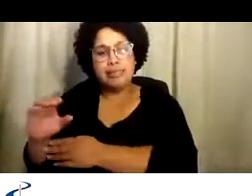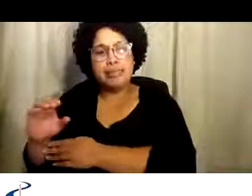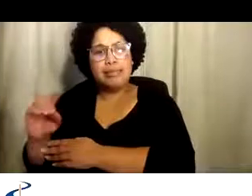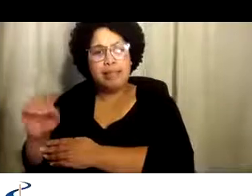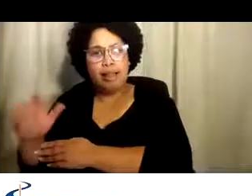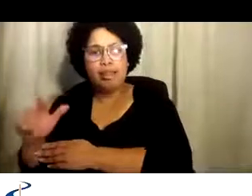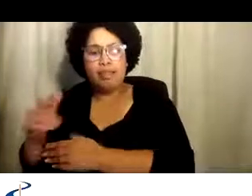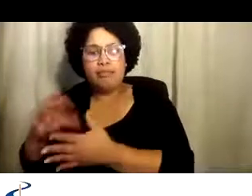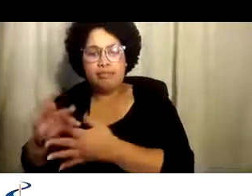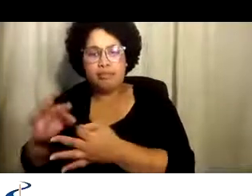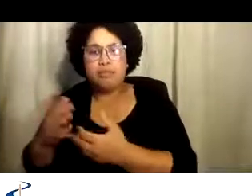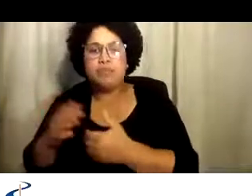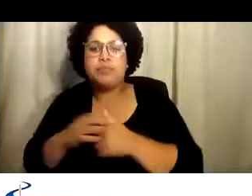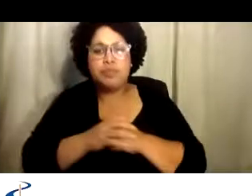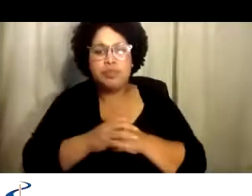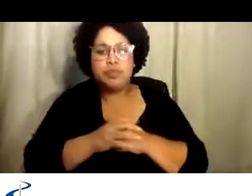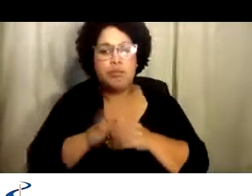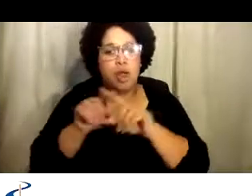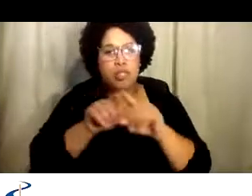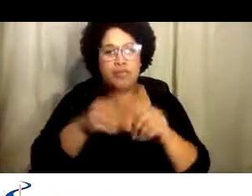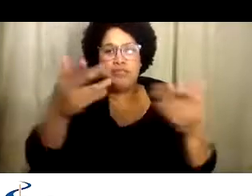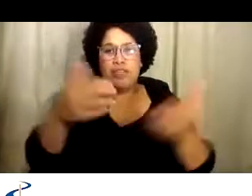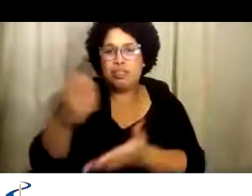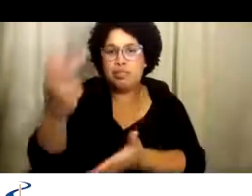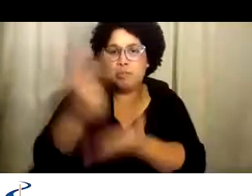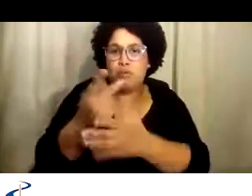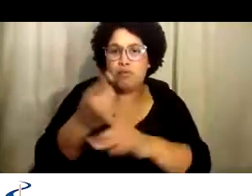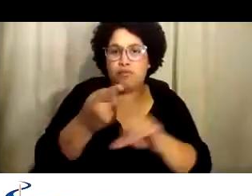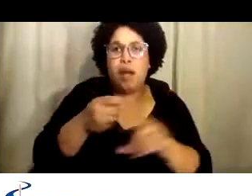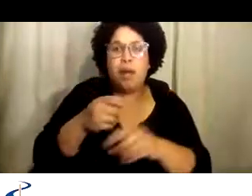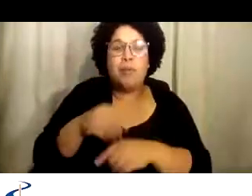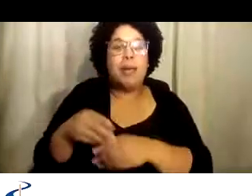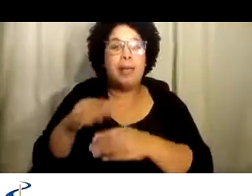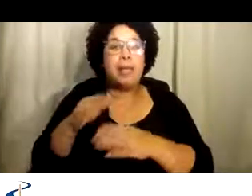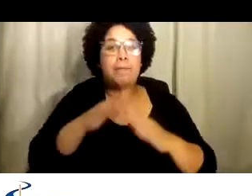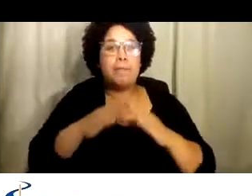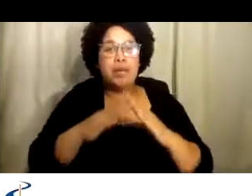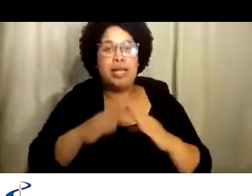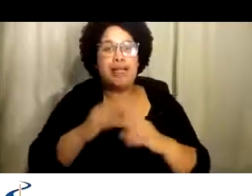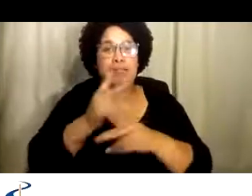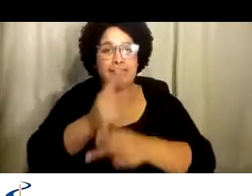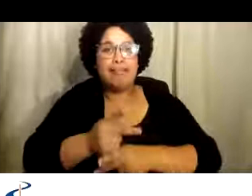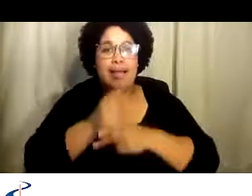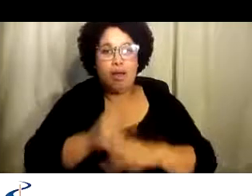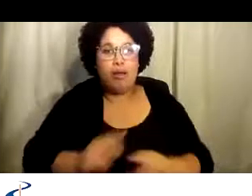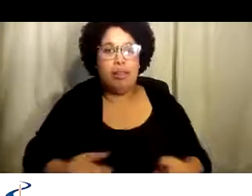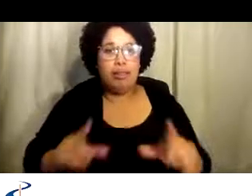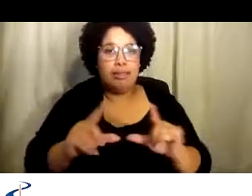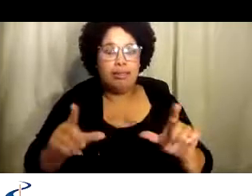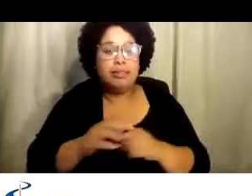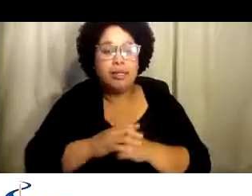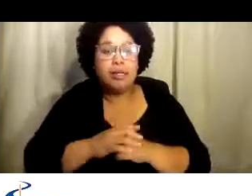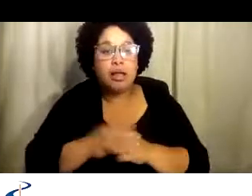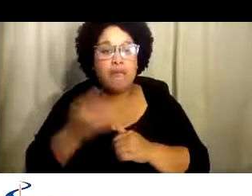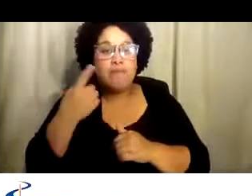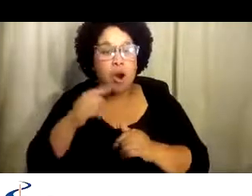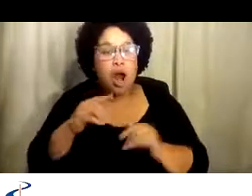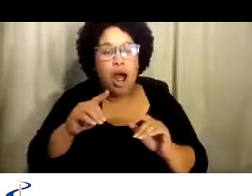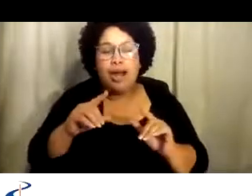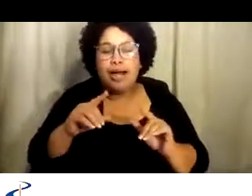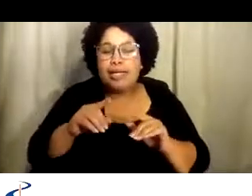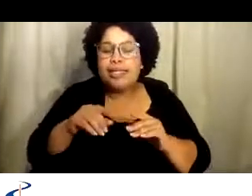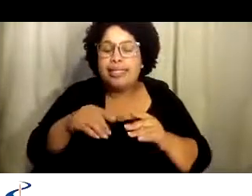lo cual CCL mencionó hace poco. que también tiene que ser aprobado por el Departamento de Licenciatura de Comunidad.